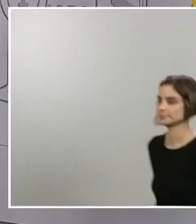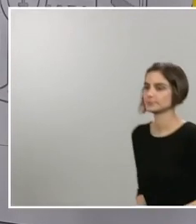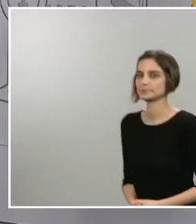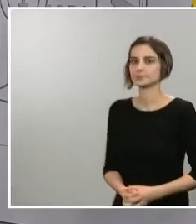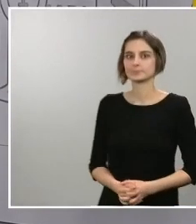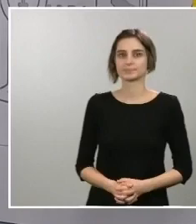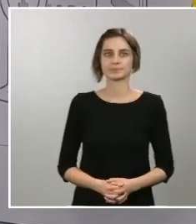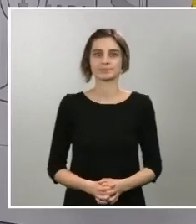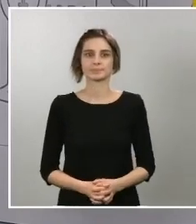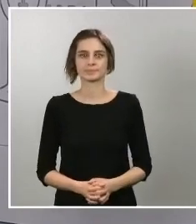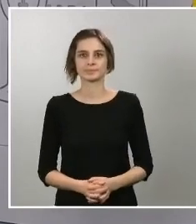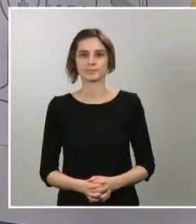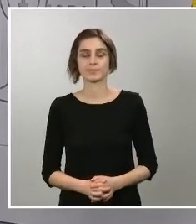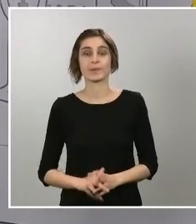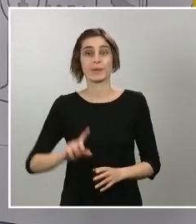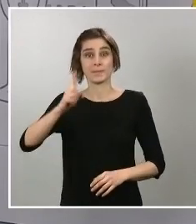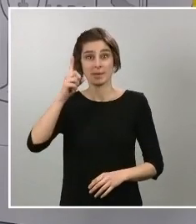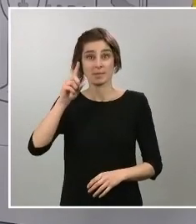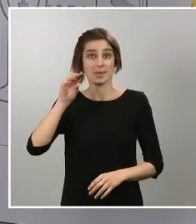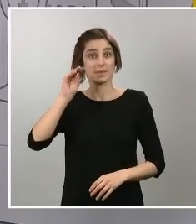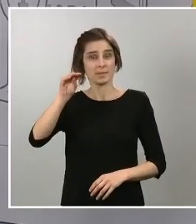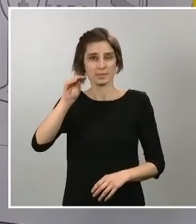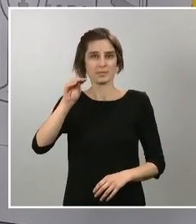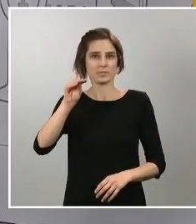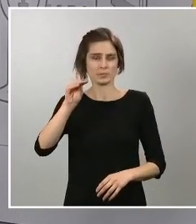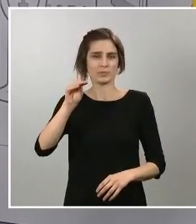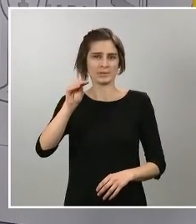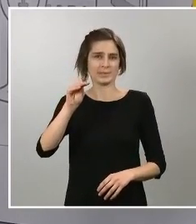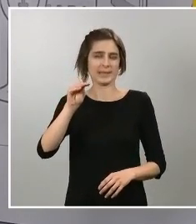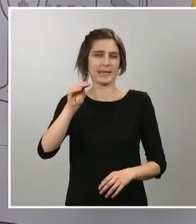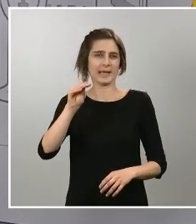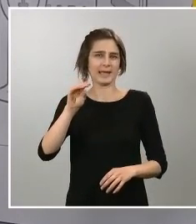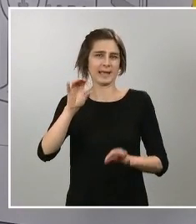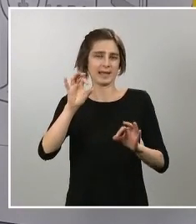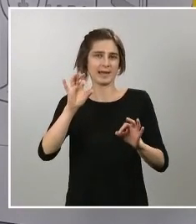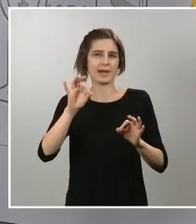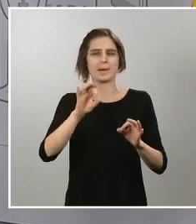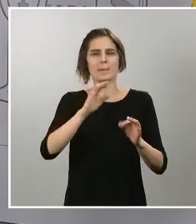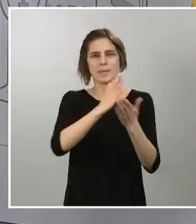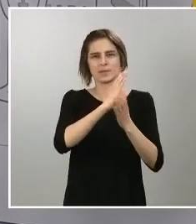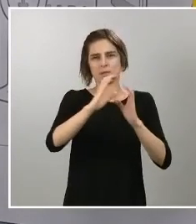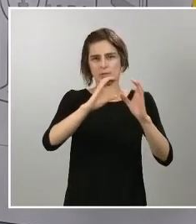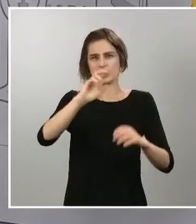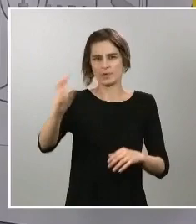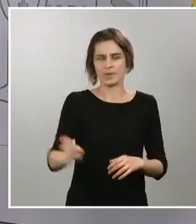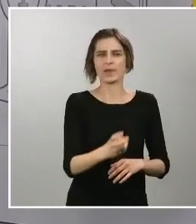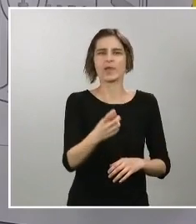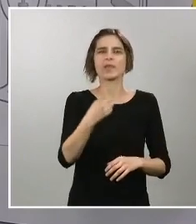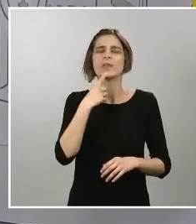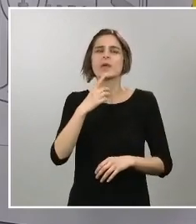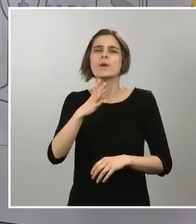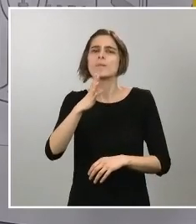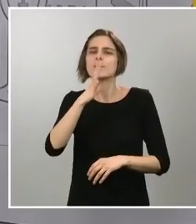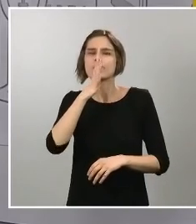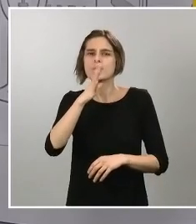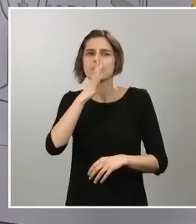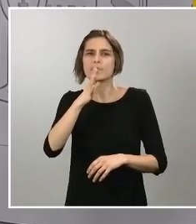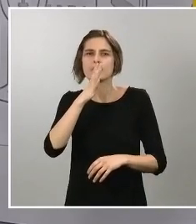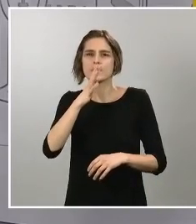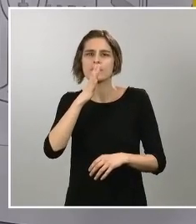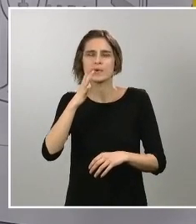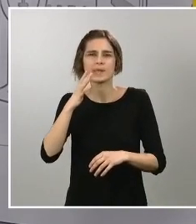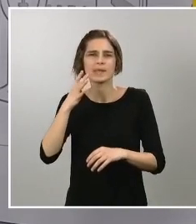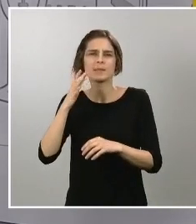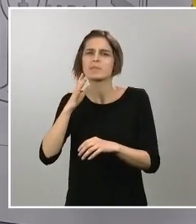Nacional insiste dice qué razón dieron ayer los expertos las medidas actuales dan cifras peores de lo esperado Voz Populi se añade a